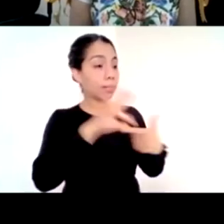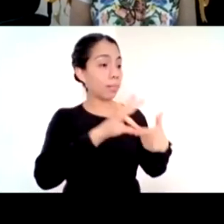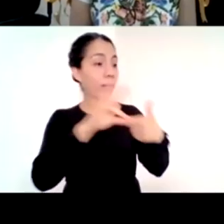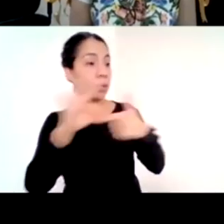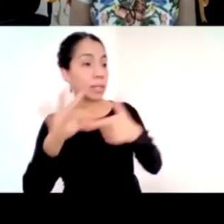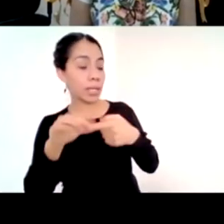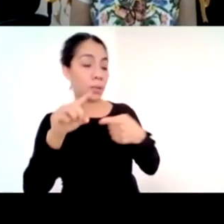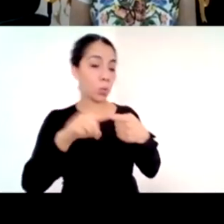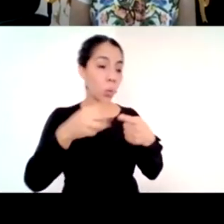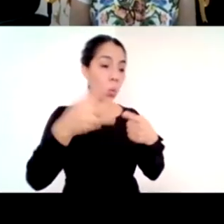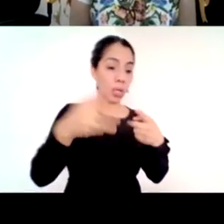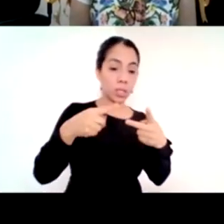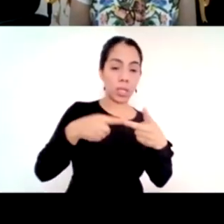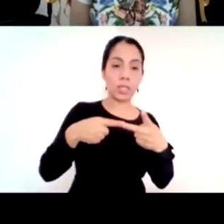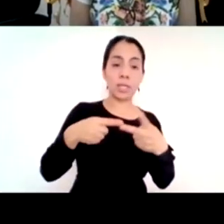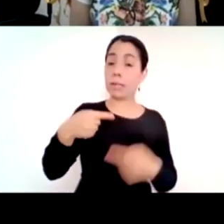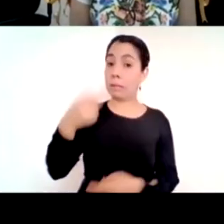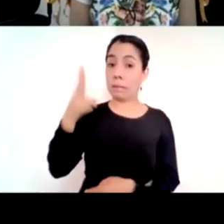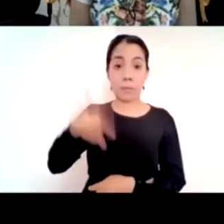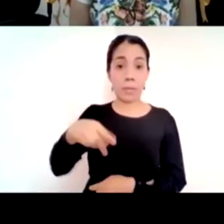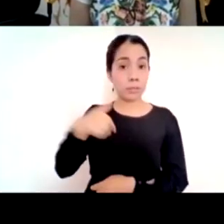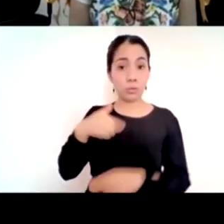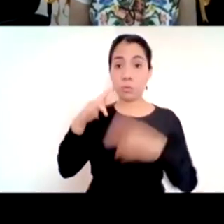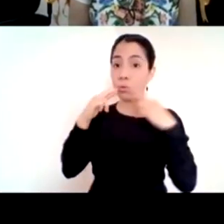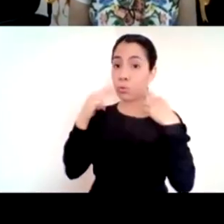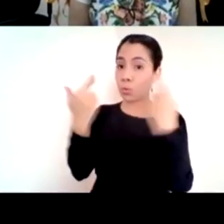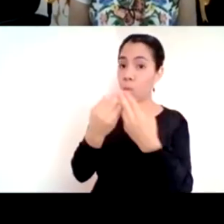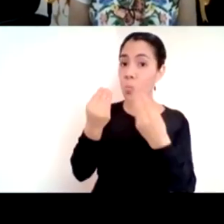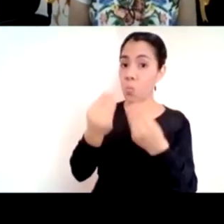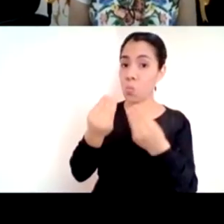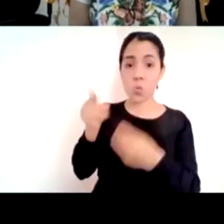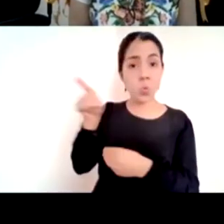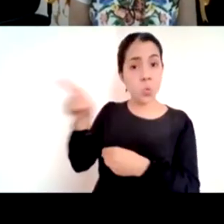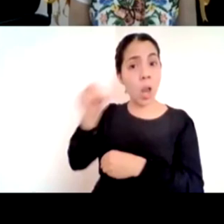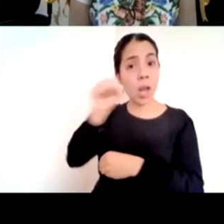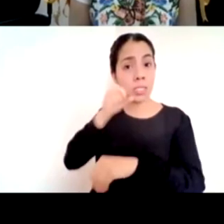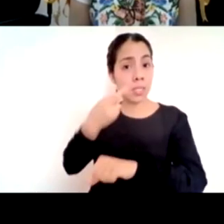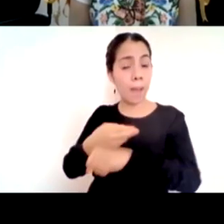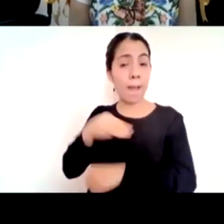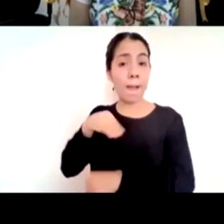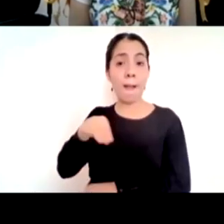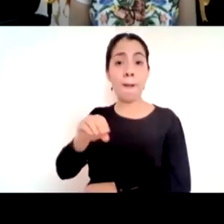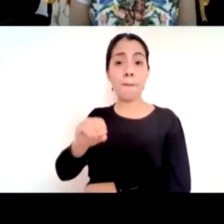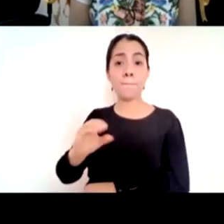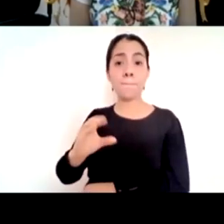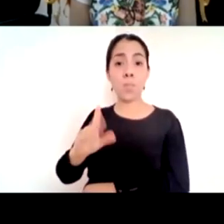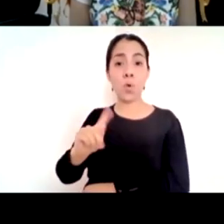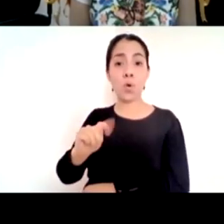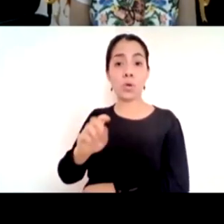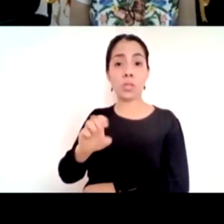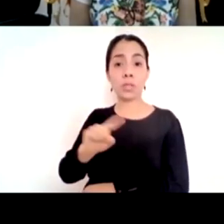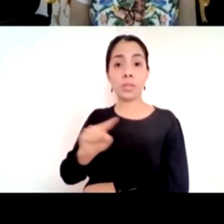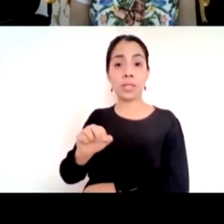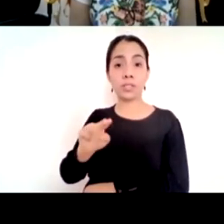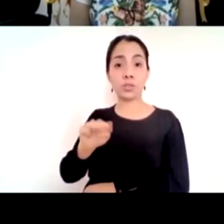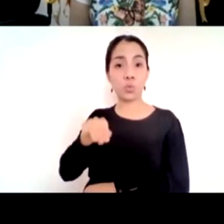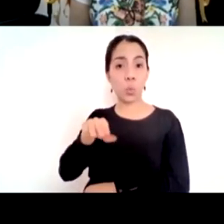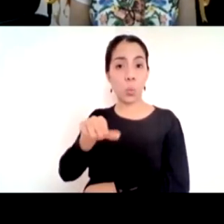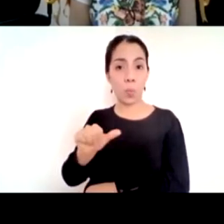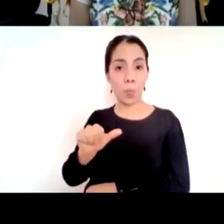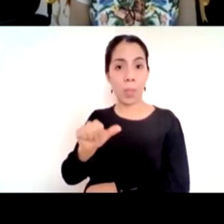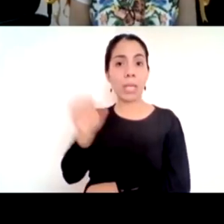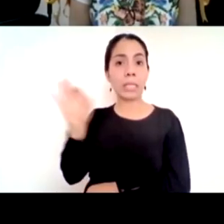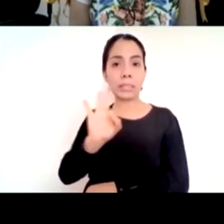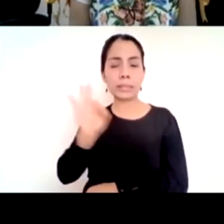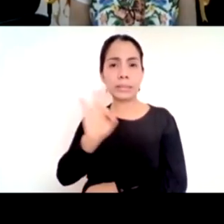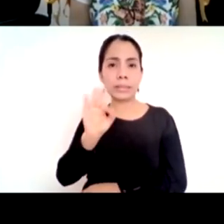entrado más de una vez a muchas reuniones donde el secretario de Montezuma tiene una posición y sale con otra posición